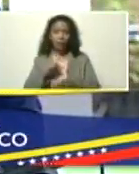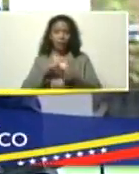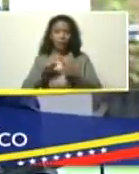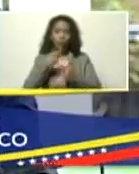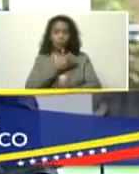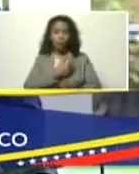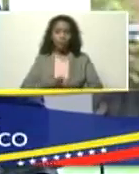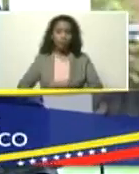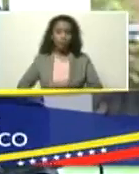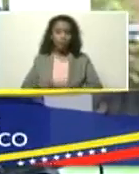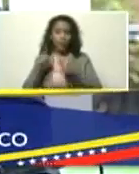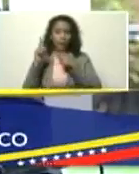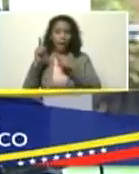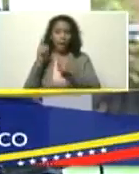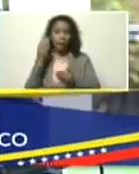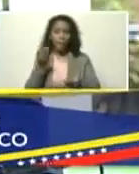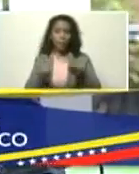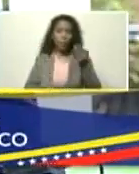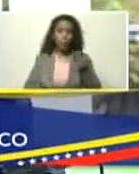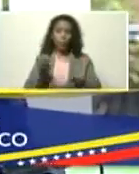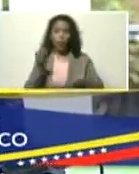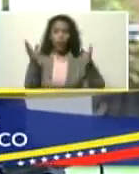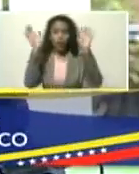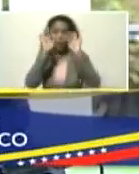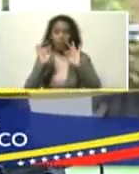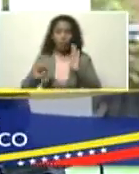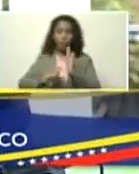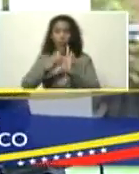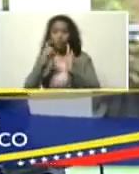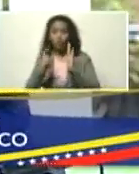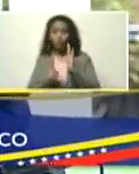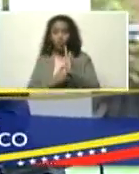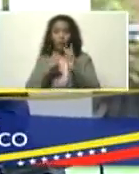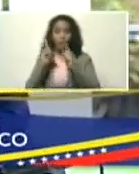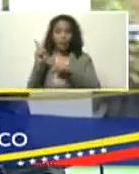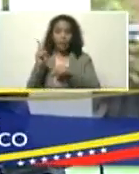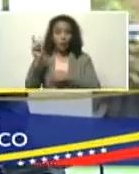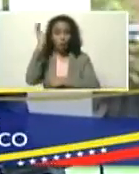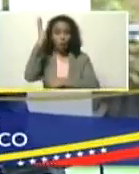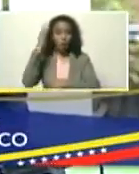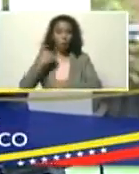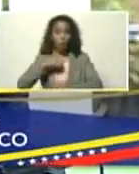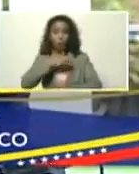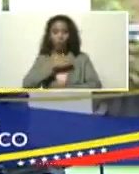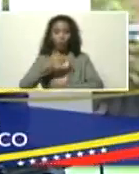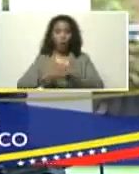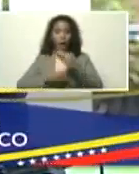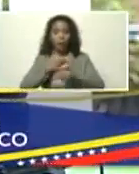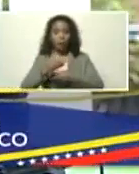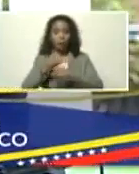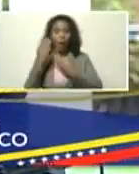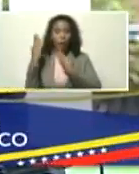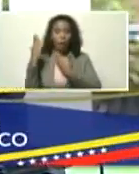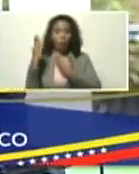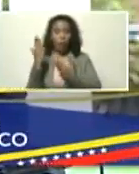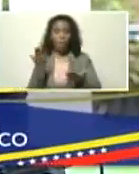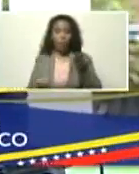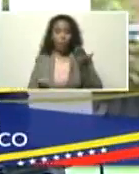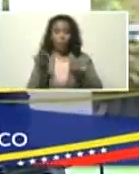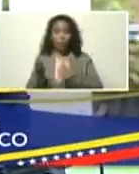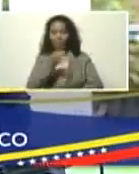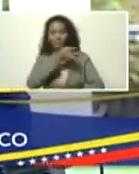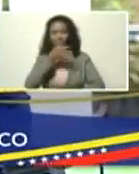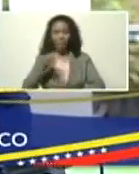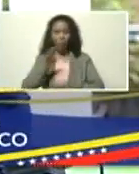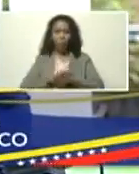Presidente, este ha sido el balance de manera general de este Congreso. Para nosotros consideramos que ha sido un balance exitoso